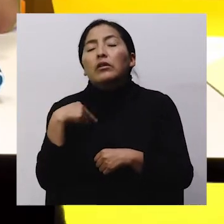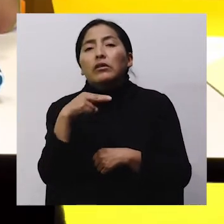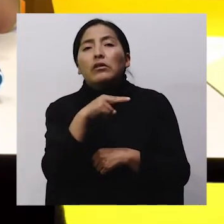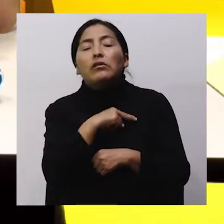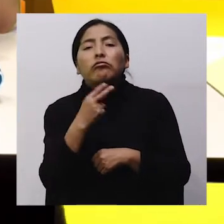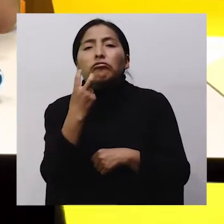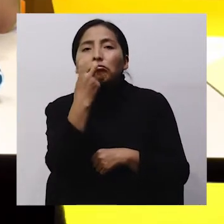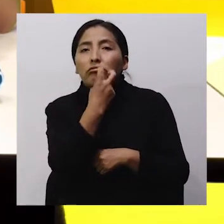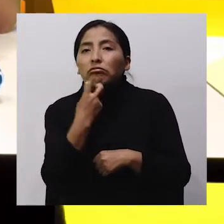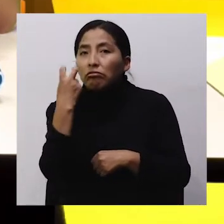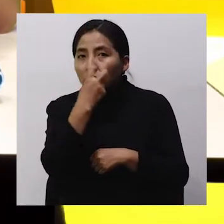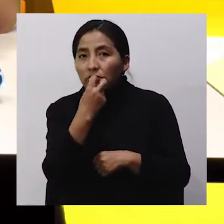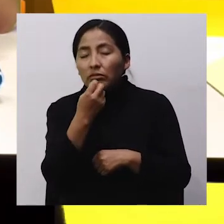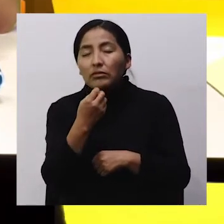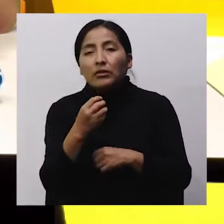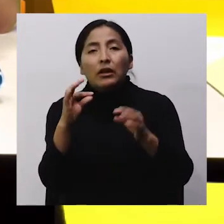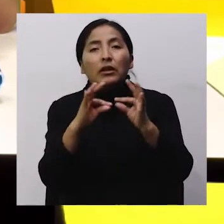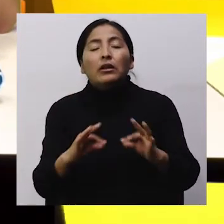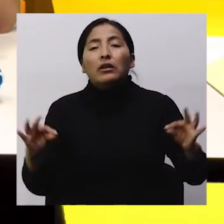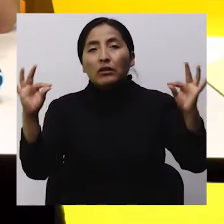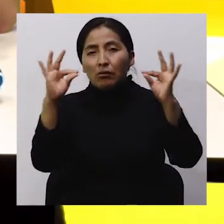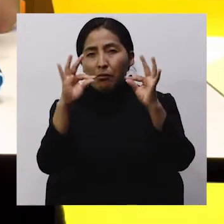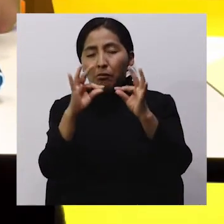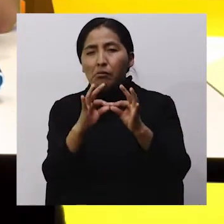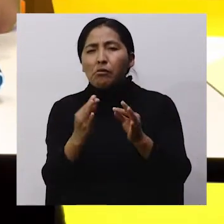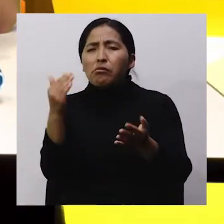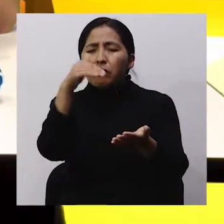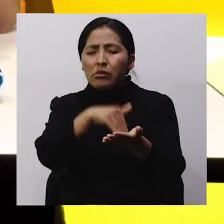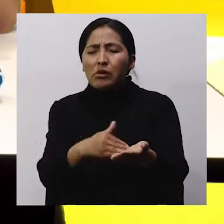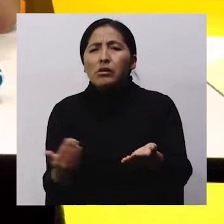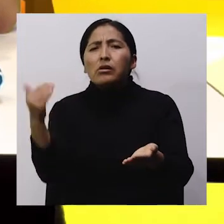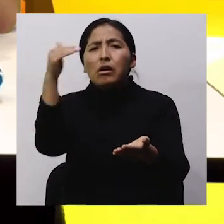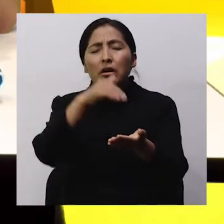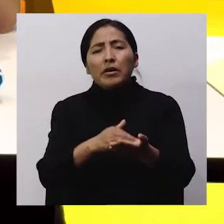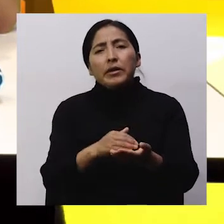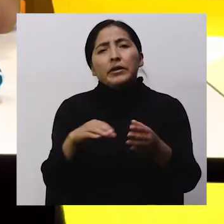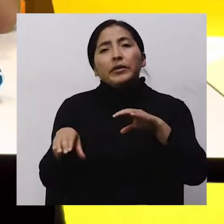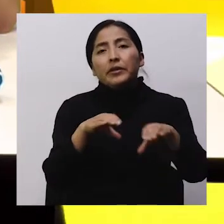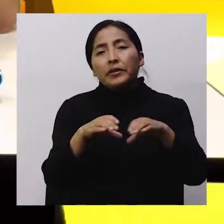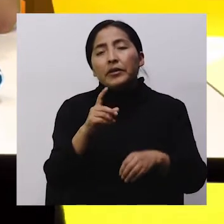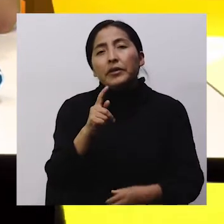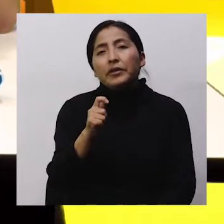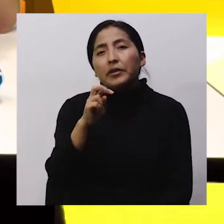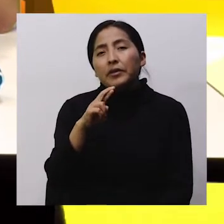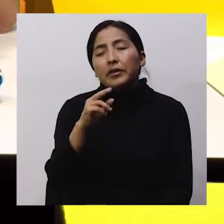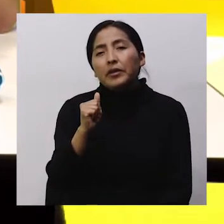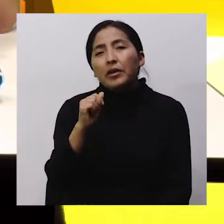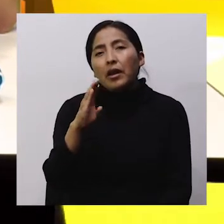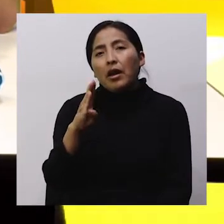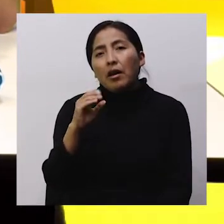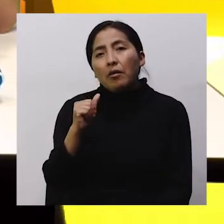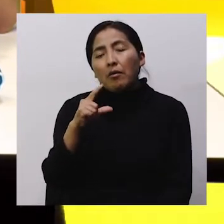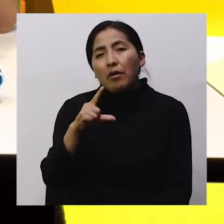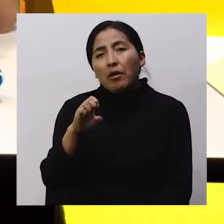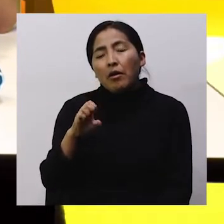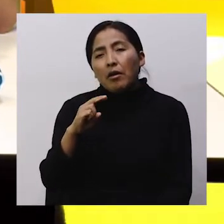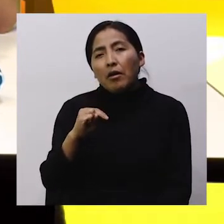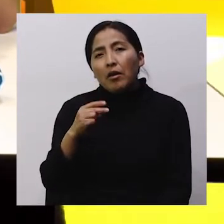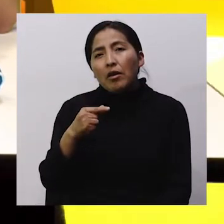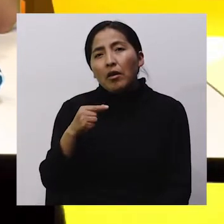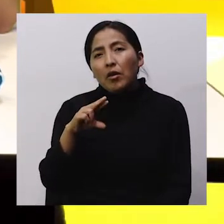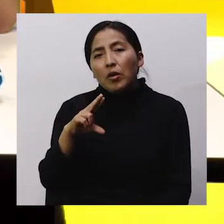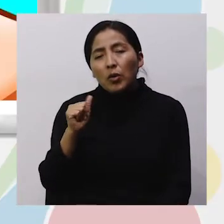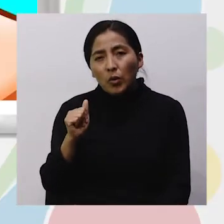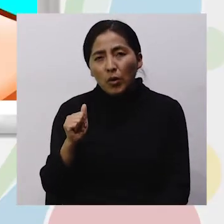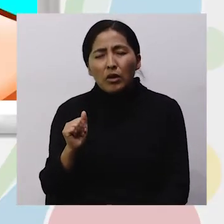nuestra vocalización Por eso es importante repetir y hacer trabalenguas Y también hay ciertos tips Tips para